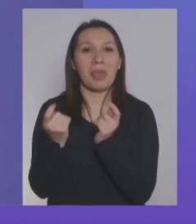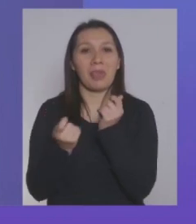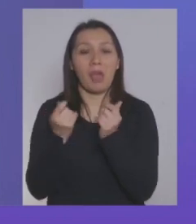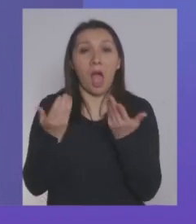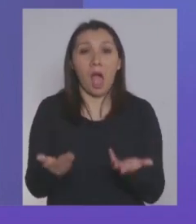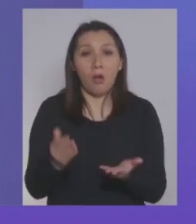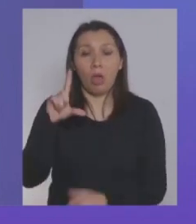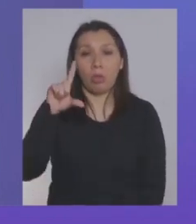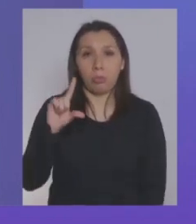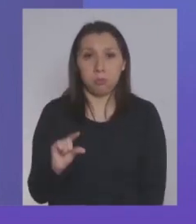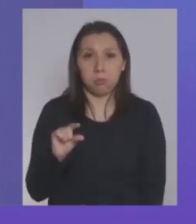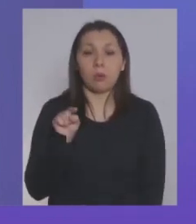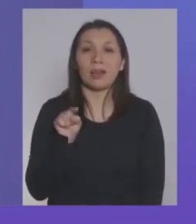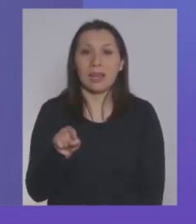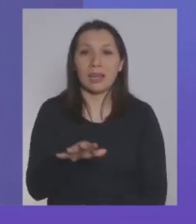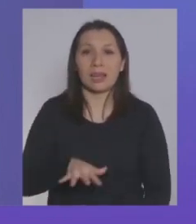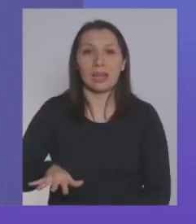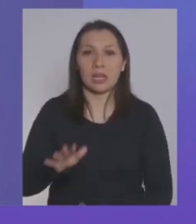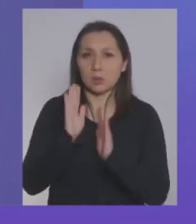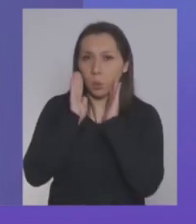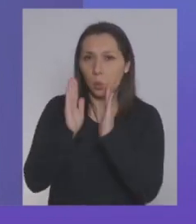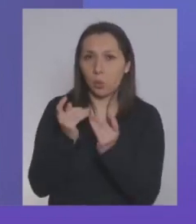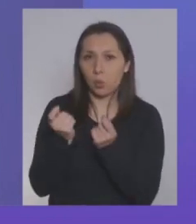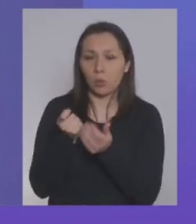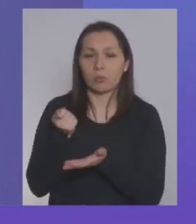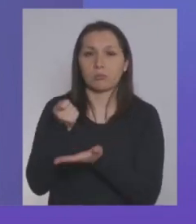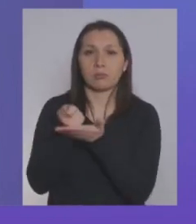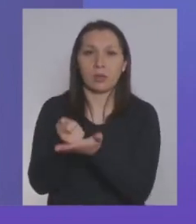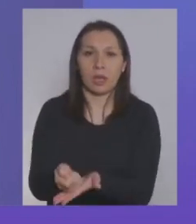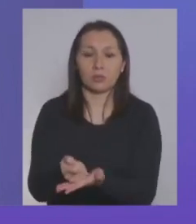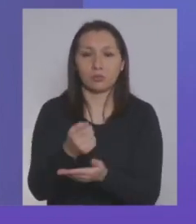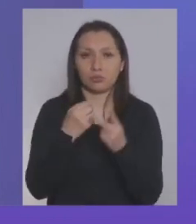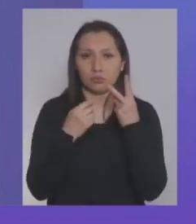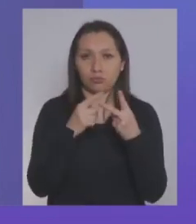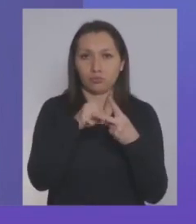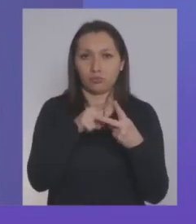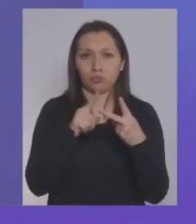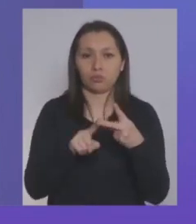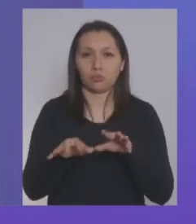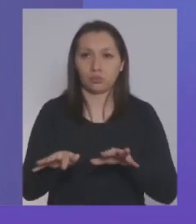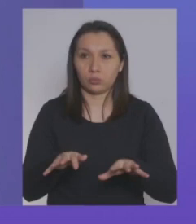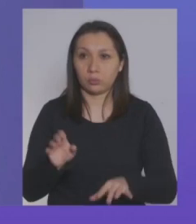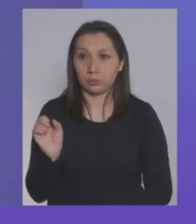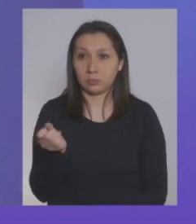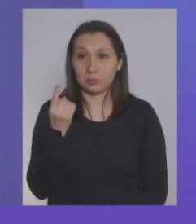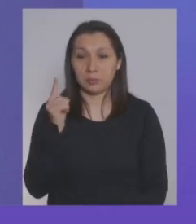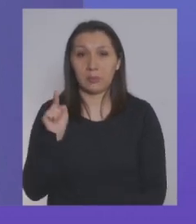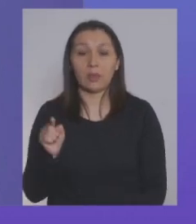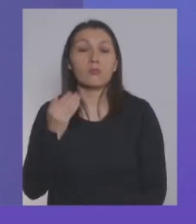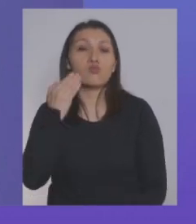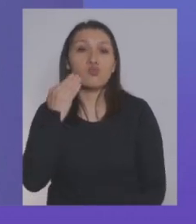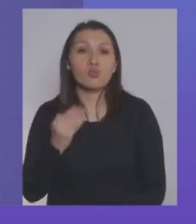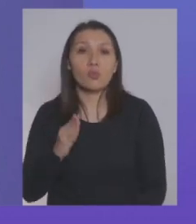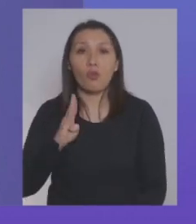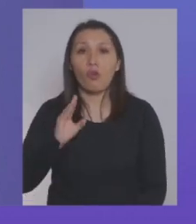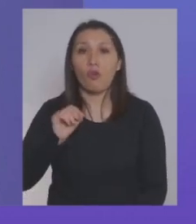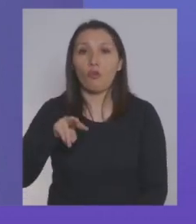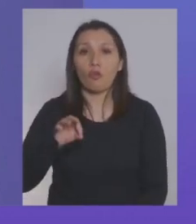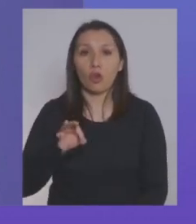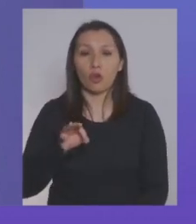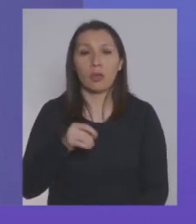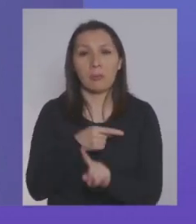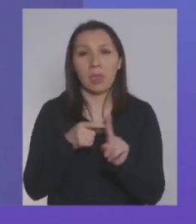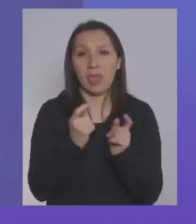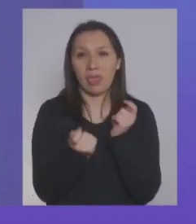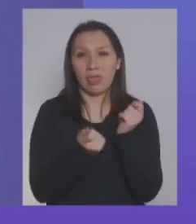tenido una merma, es el universo al cual está dirigido el programa con dos instrumentos. El primero es un bono de clase